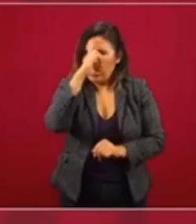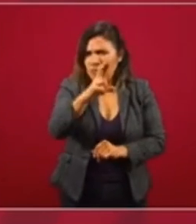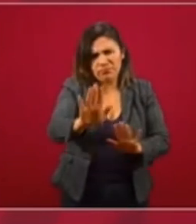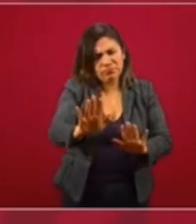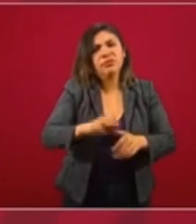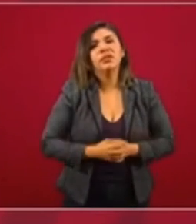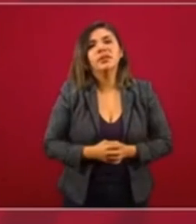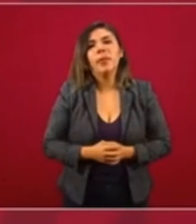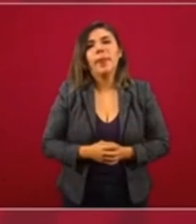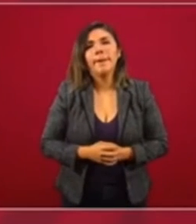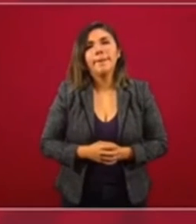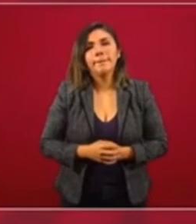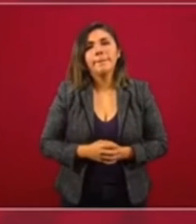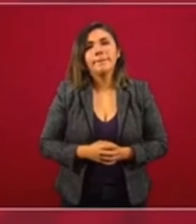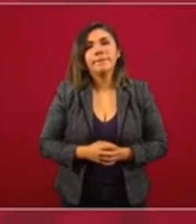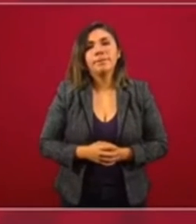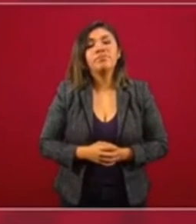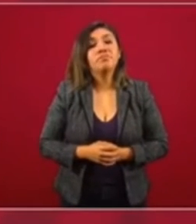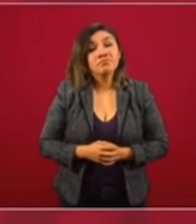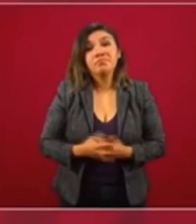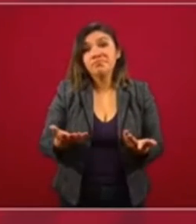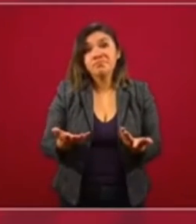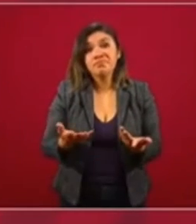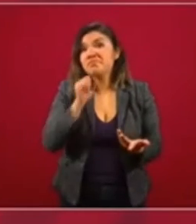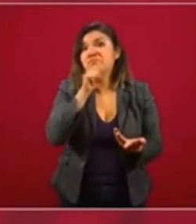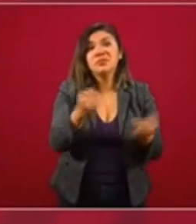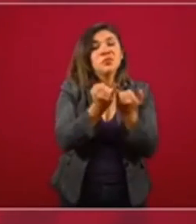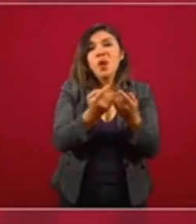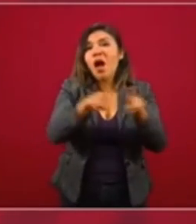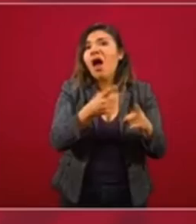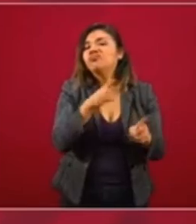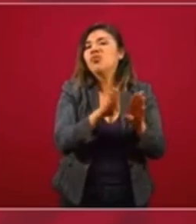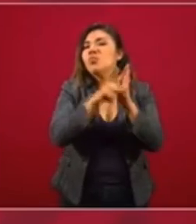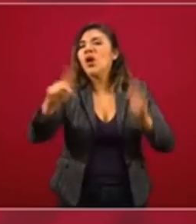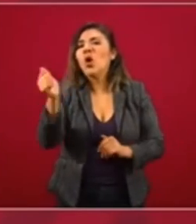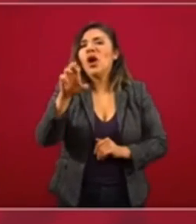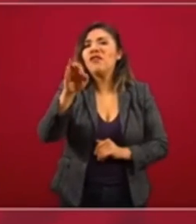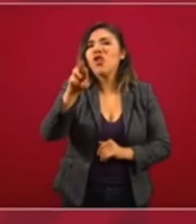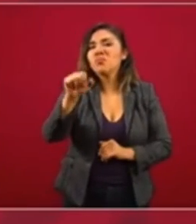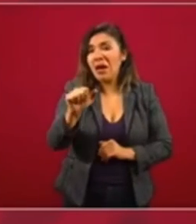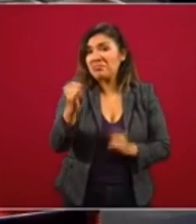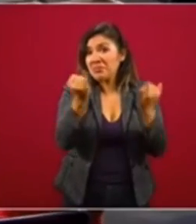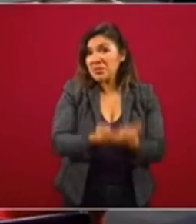ahí se va con la reforma.